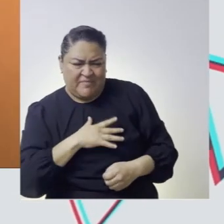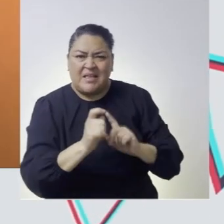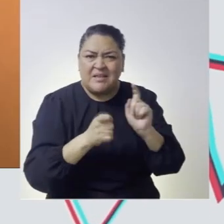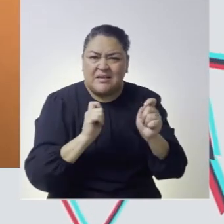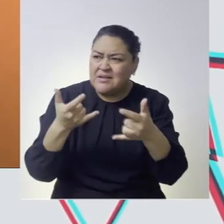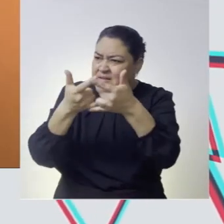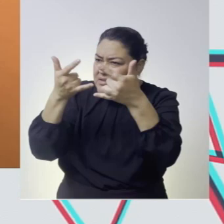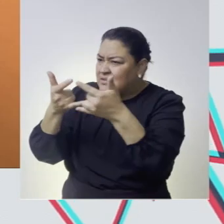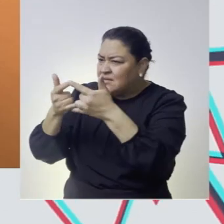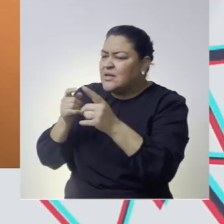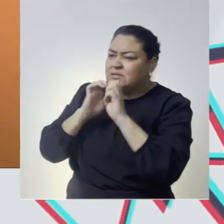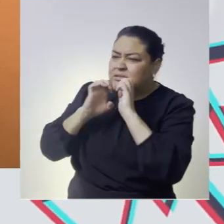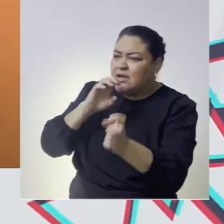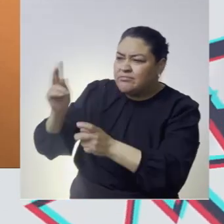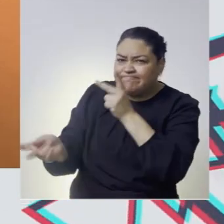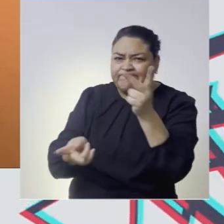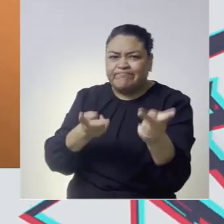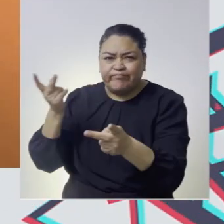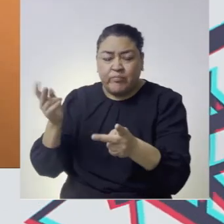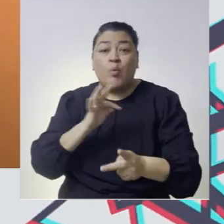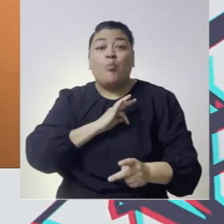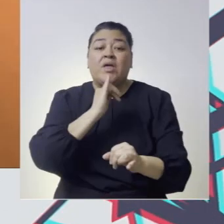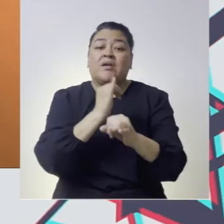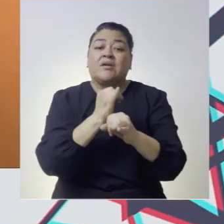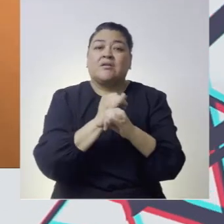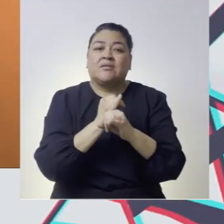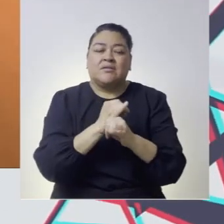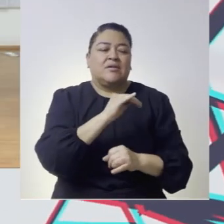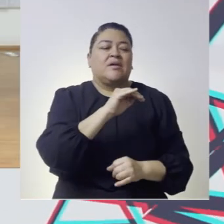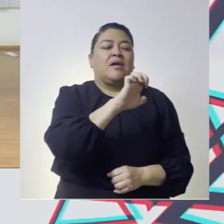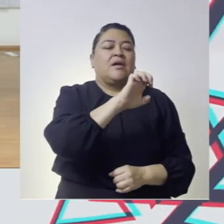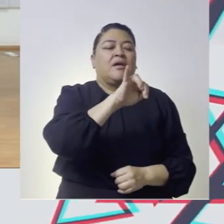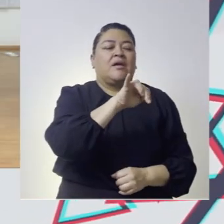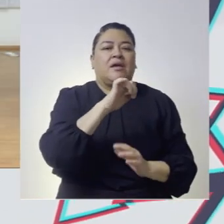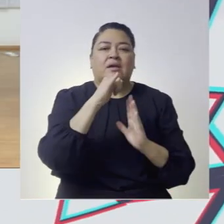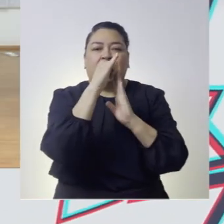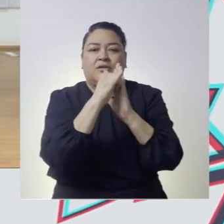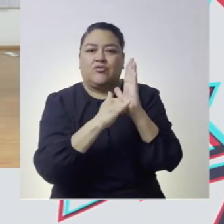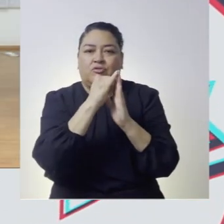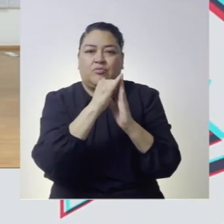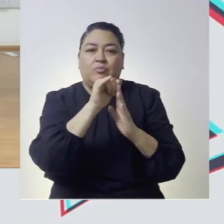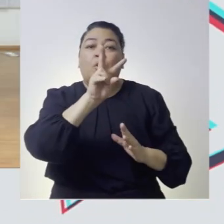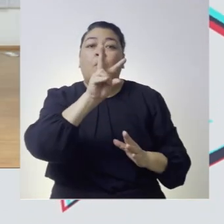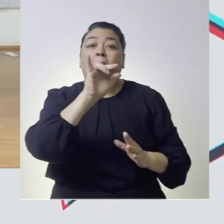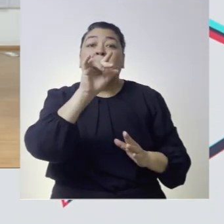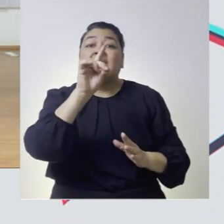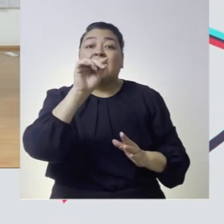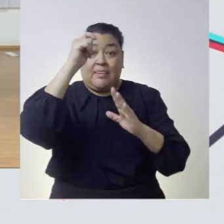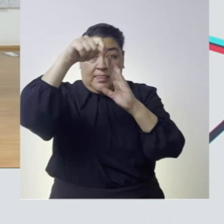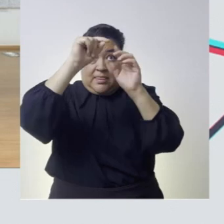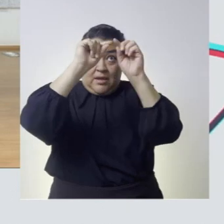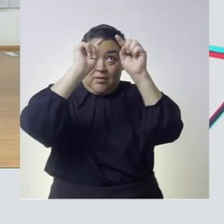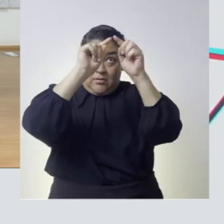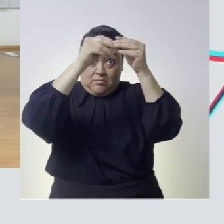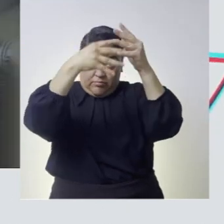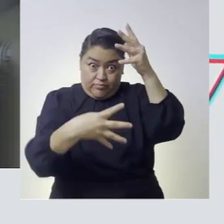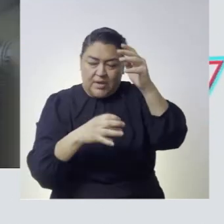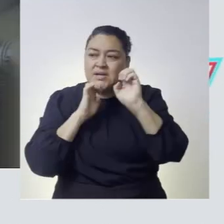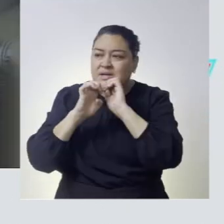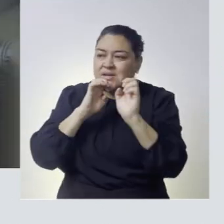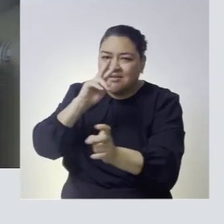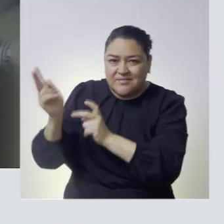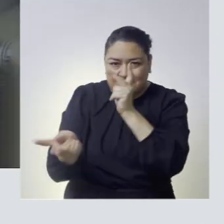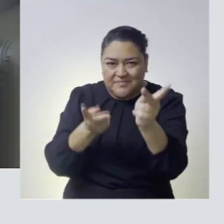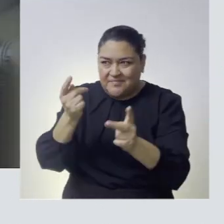derecho electoral y de la justicia electoral visita eje youtube en la sección vídeos y conoce a las y los